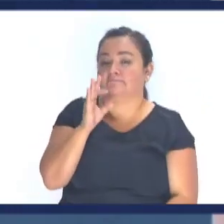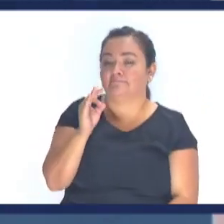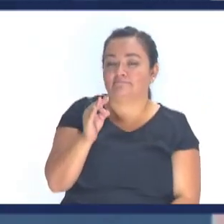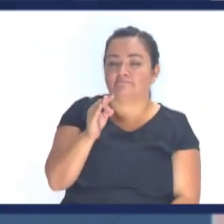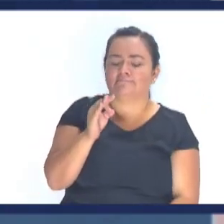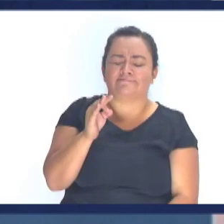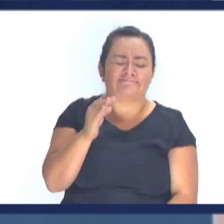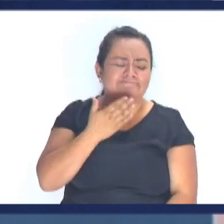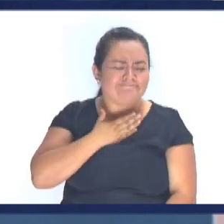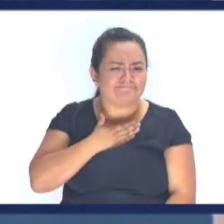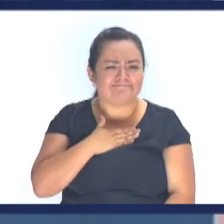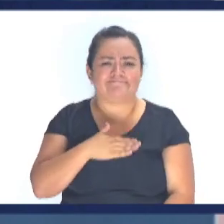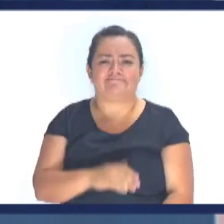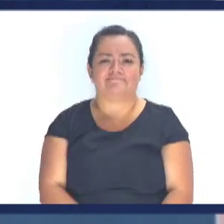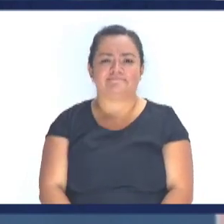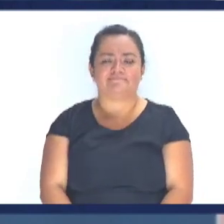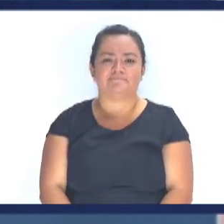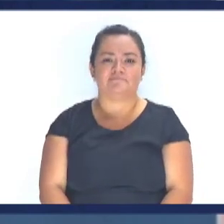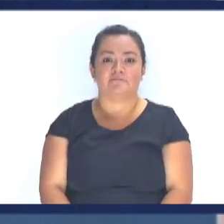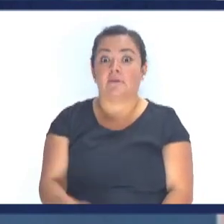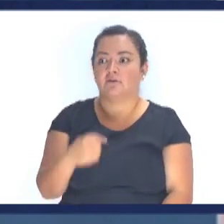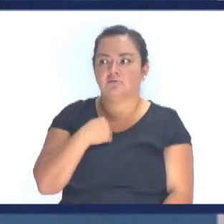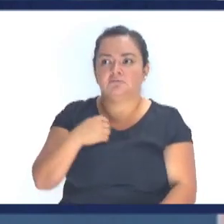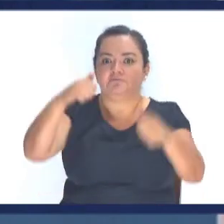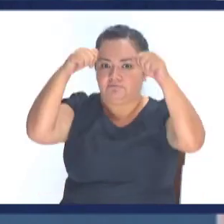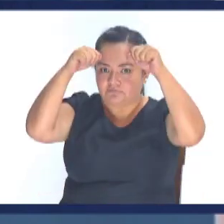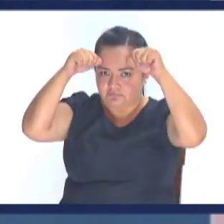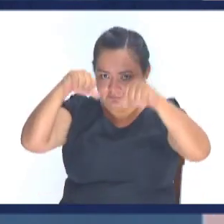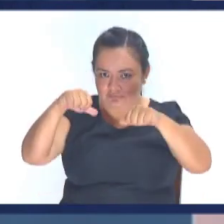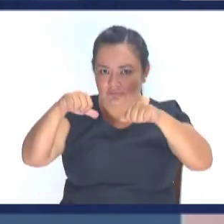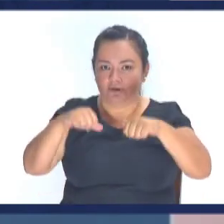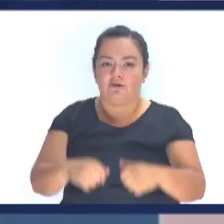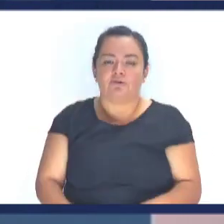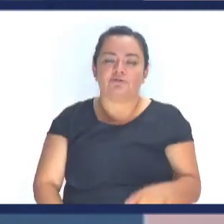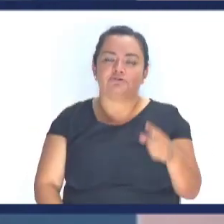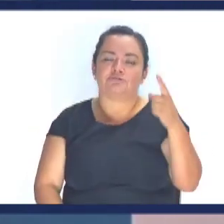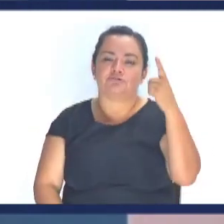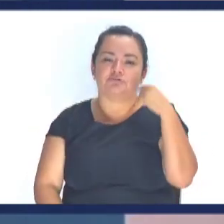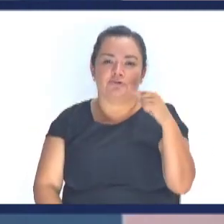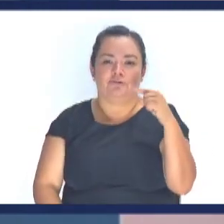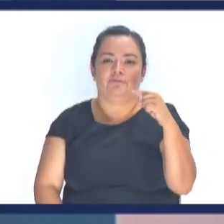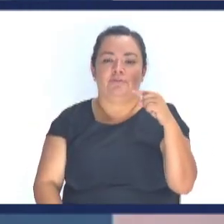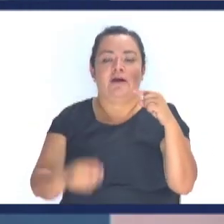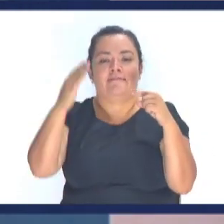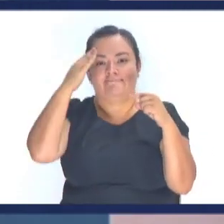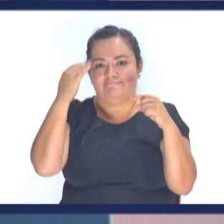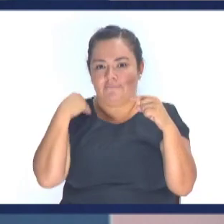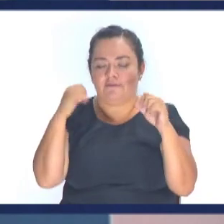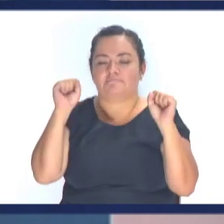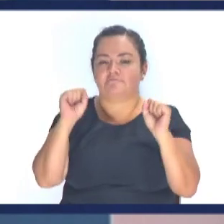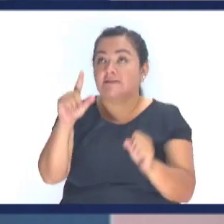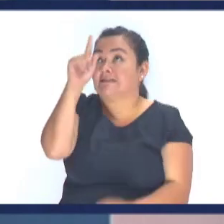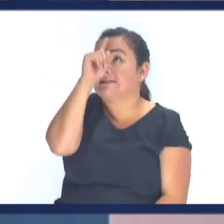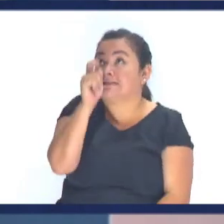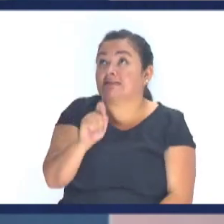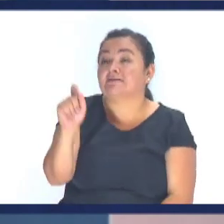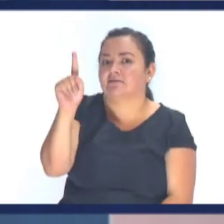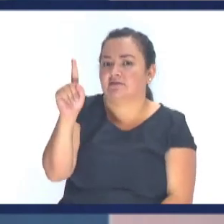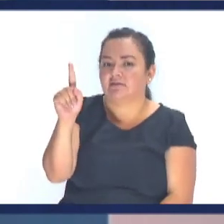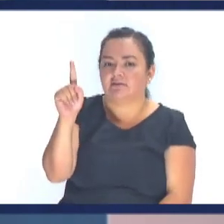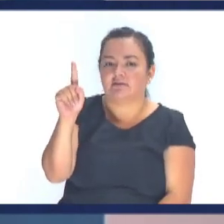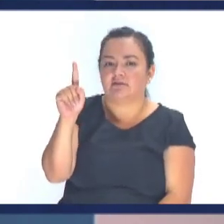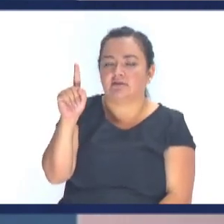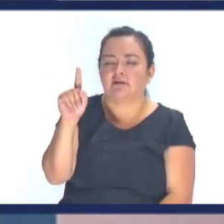Con sencillez Yo estoy de acuerdo Que los hombres Para poder Dignificar a Dios En el sentido